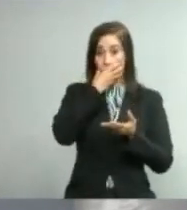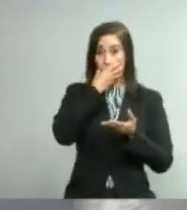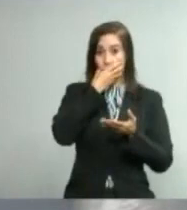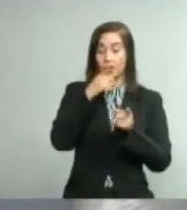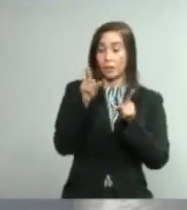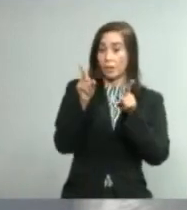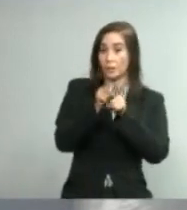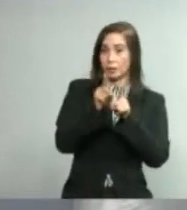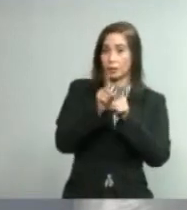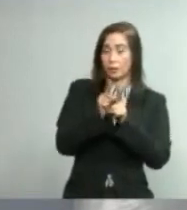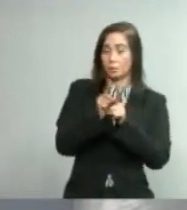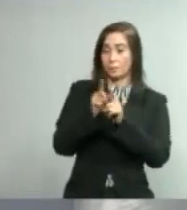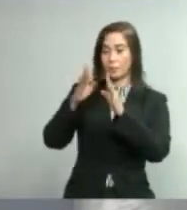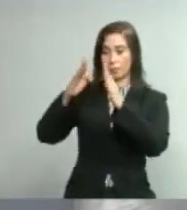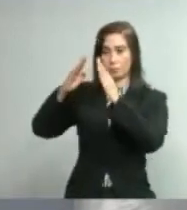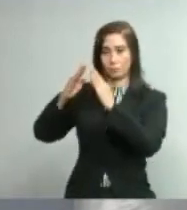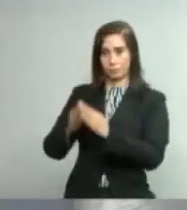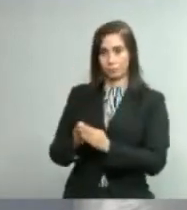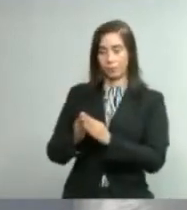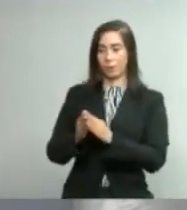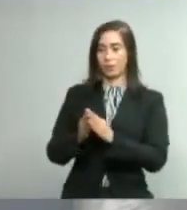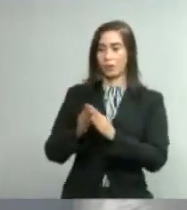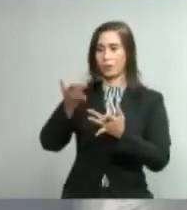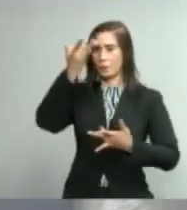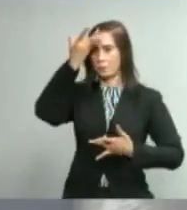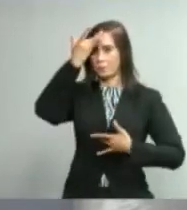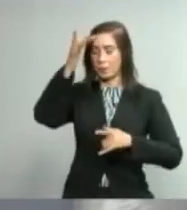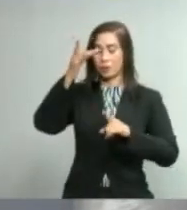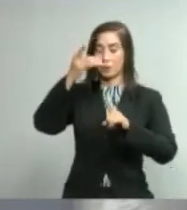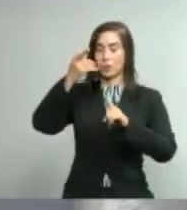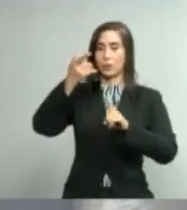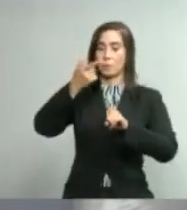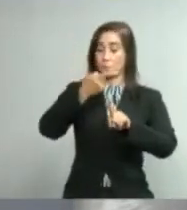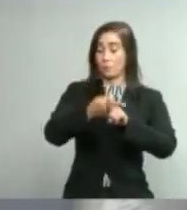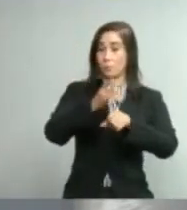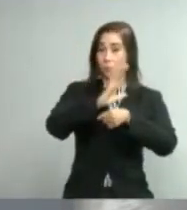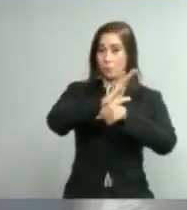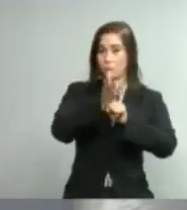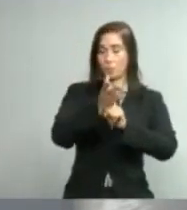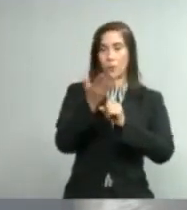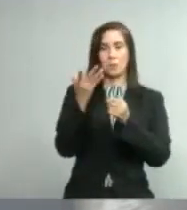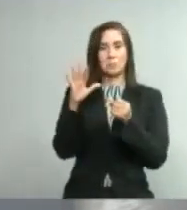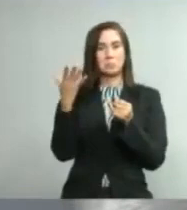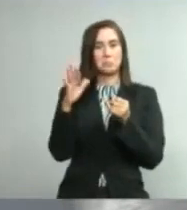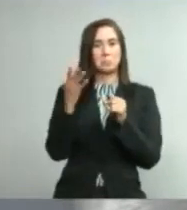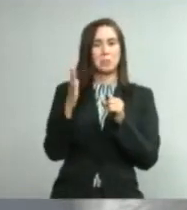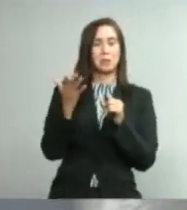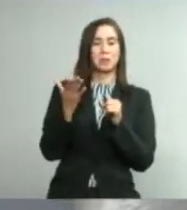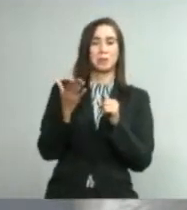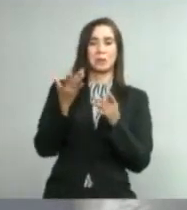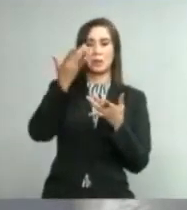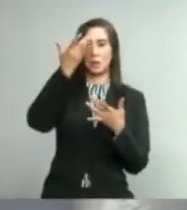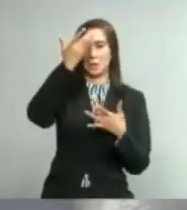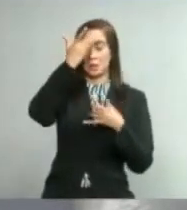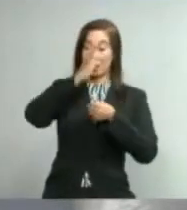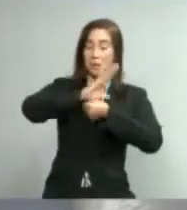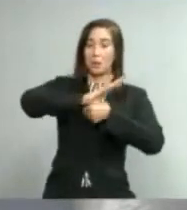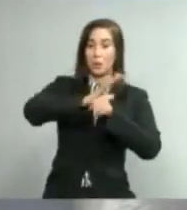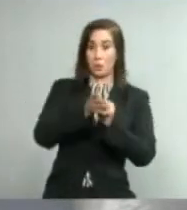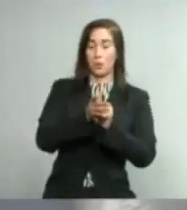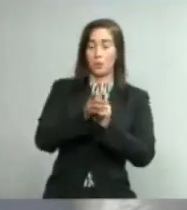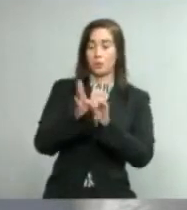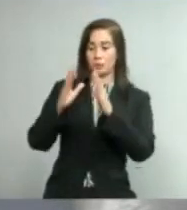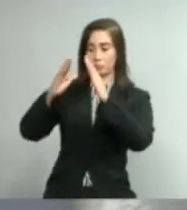personas sintomáticas que tengan personas positivas